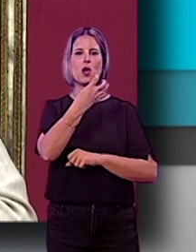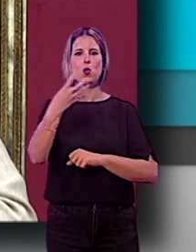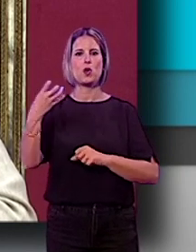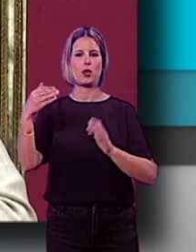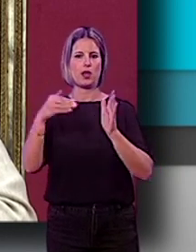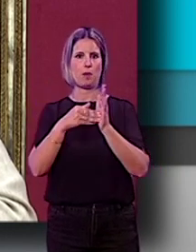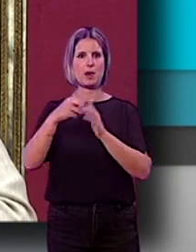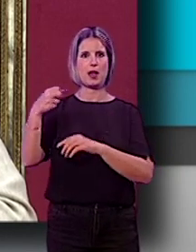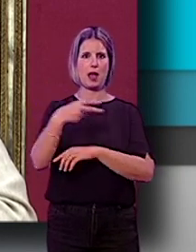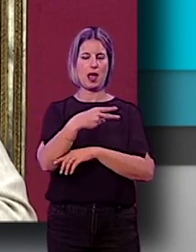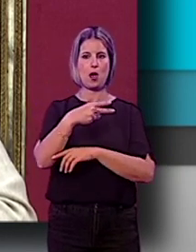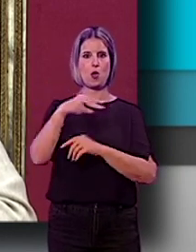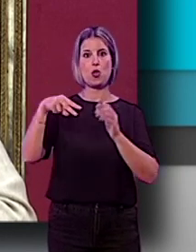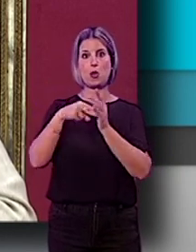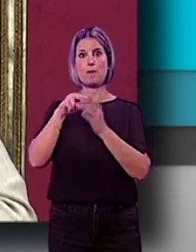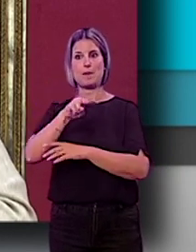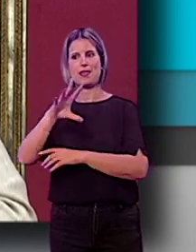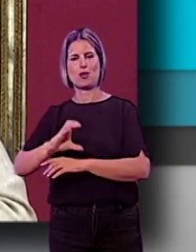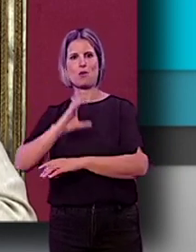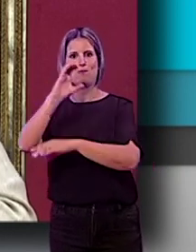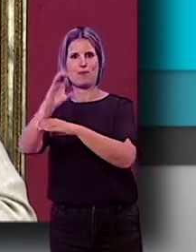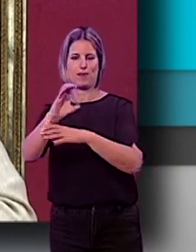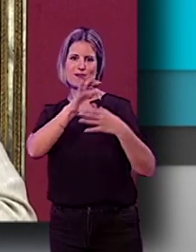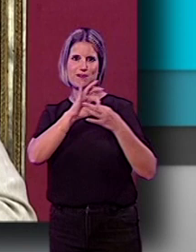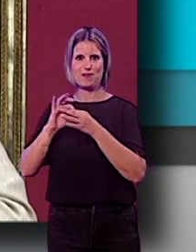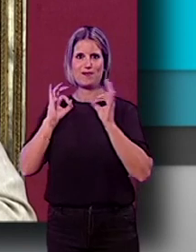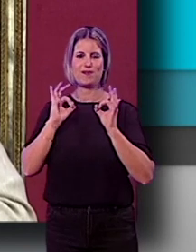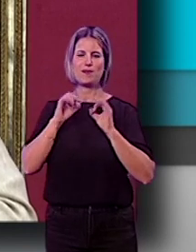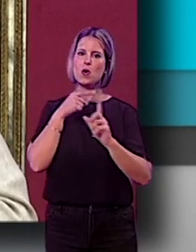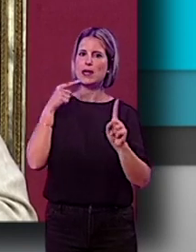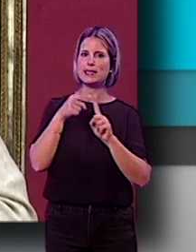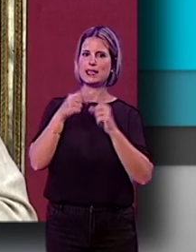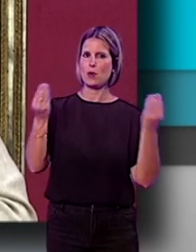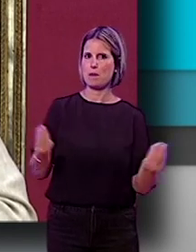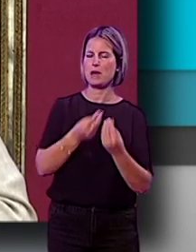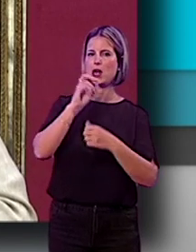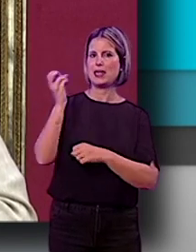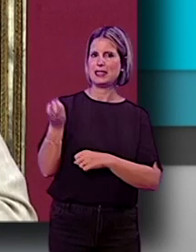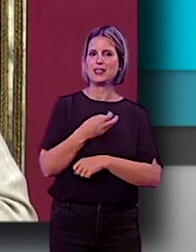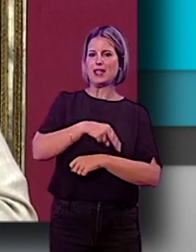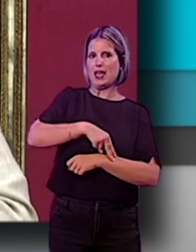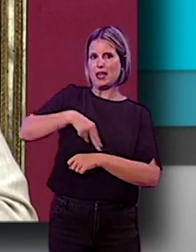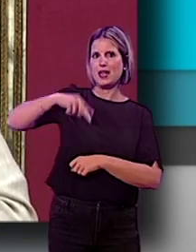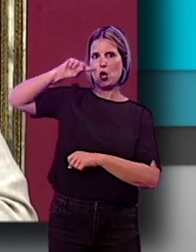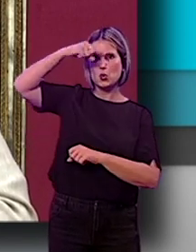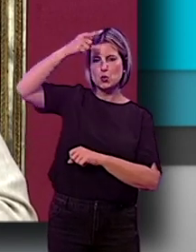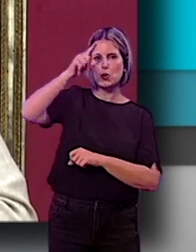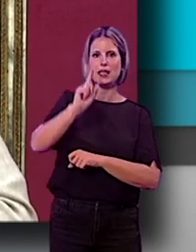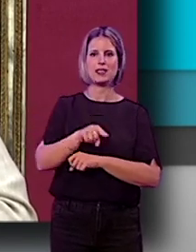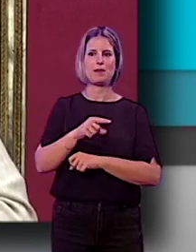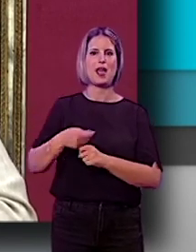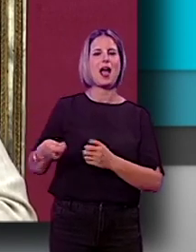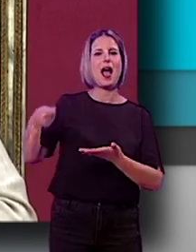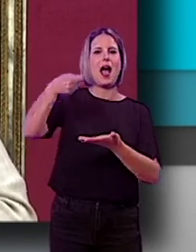euros en el año 2025, vinculados a la mejora, a la actividad general de la cultura, a la mejora de las